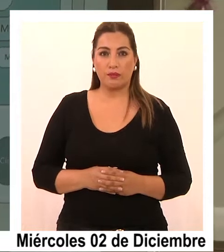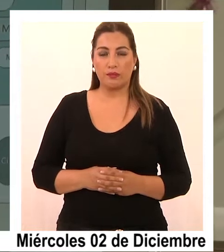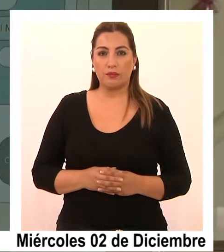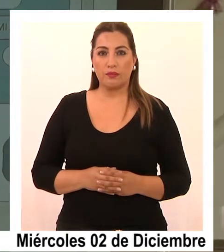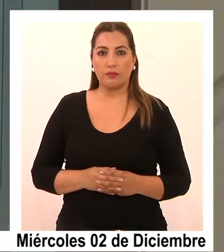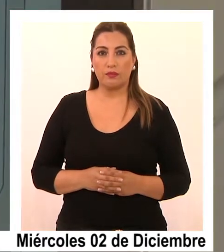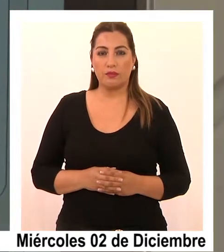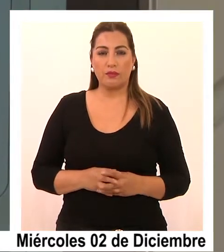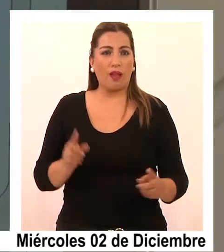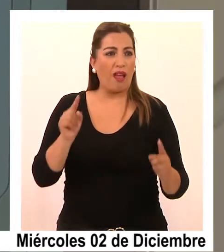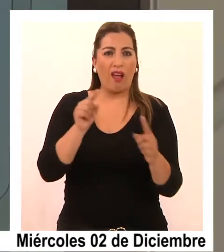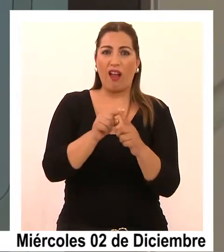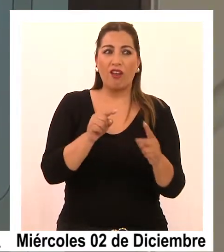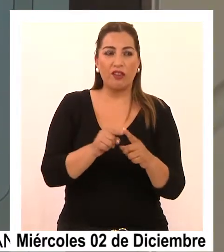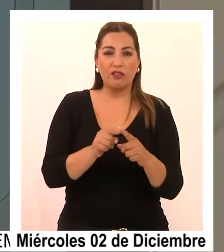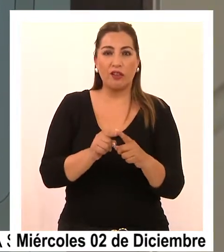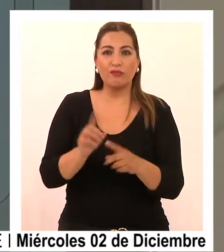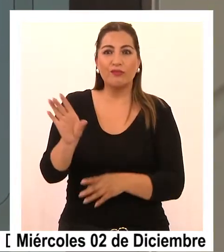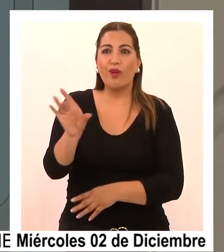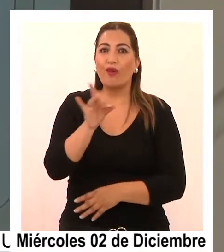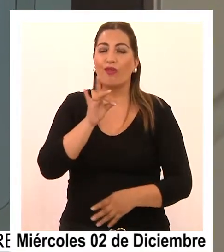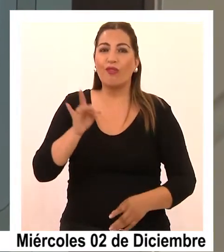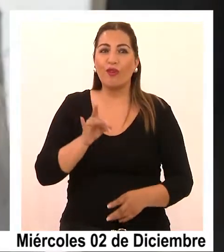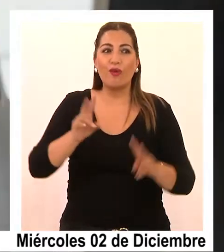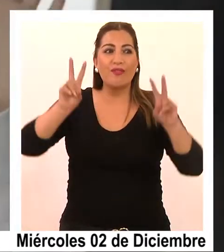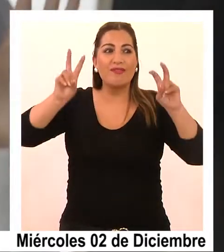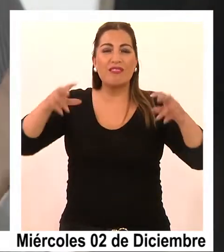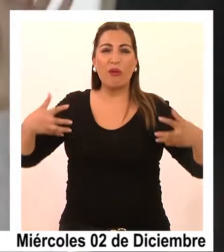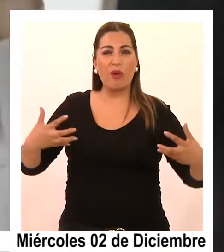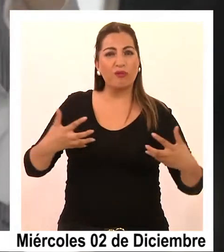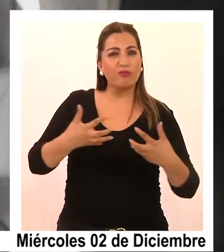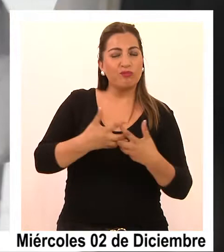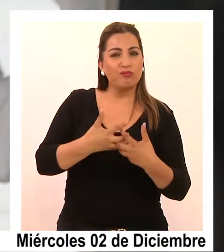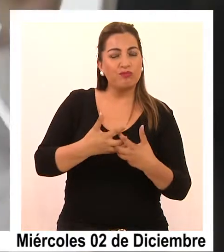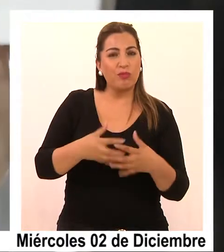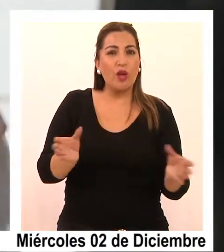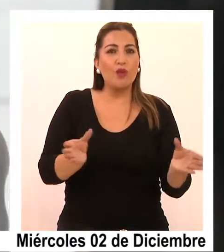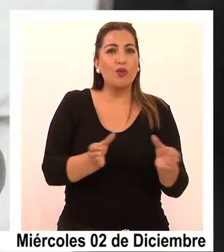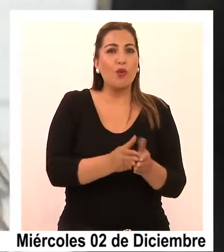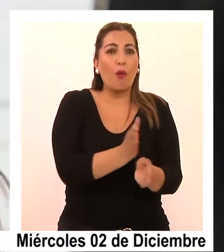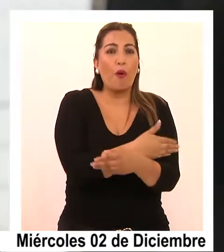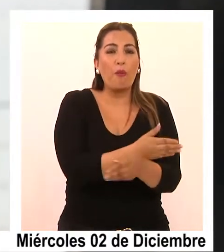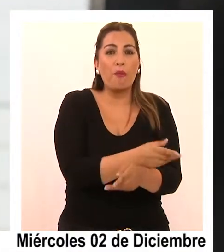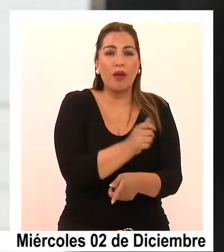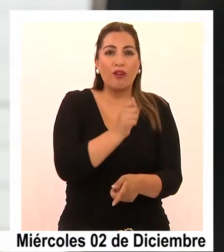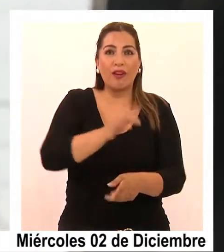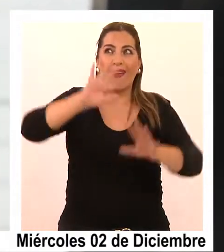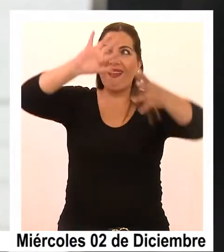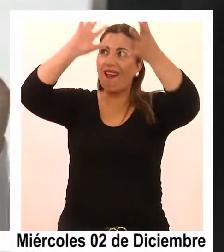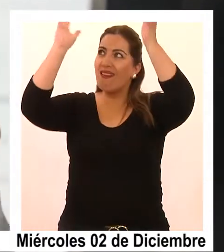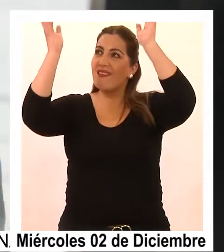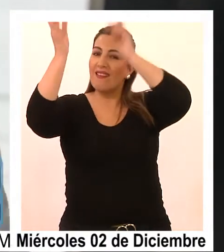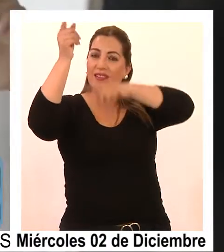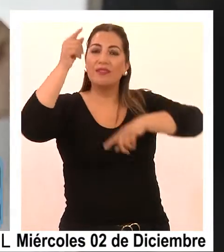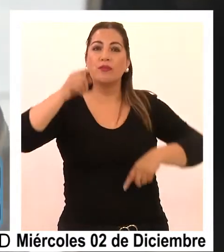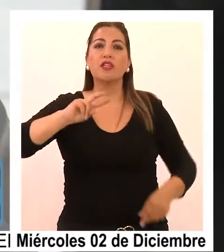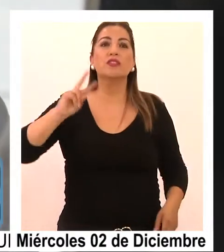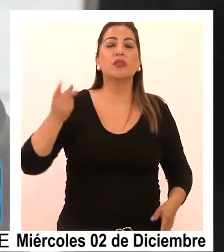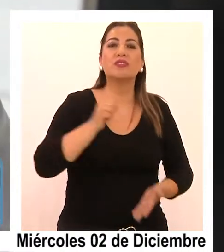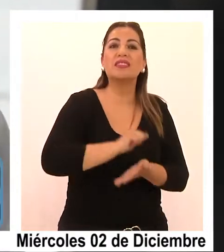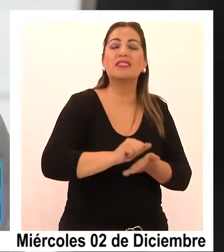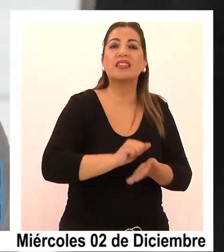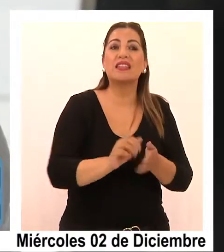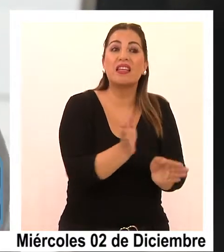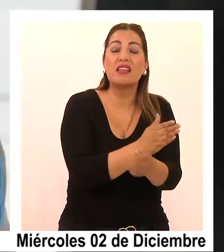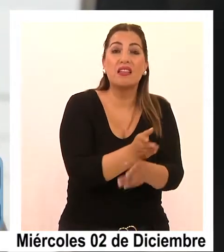Con el objetivo de descubrir mecanismos de adaptación del sector pesquero artesanal al cambio climático, la Subsecretaría